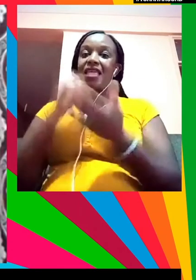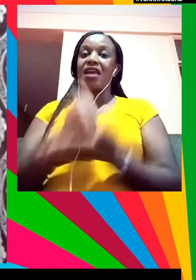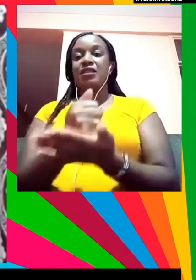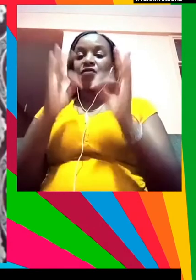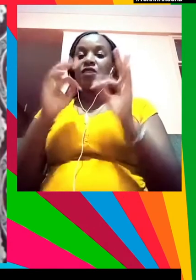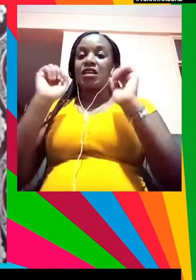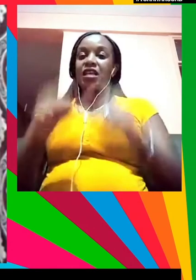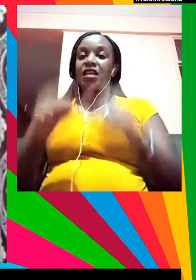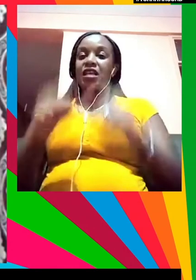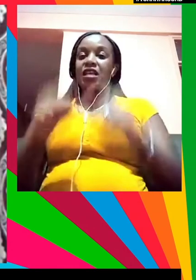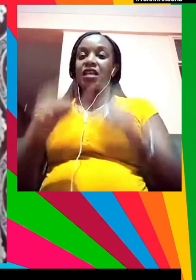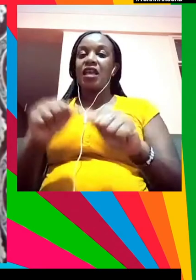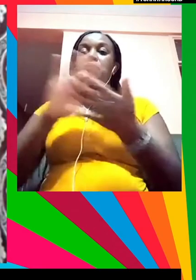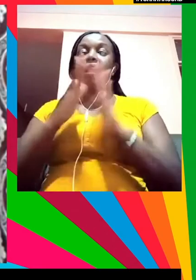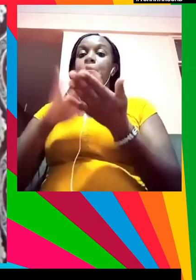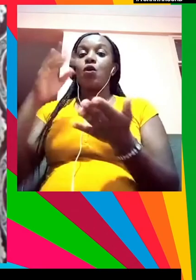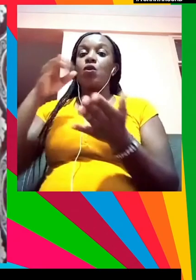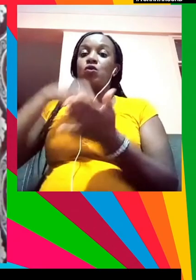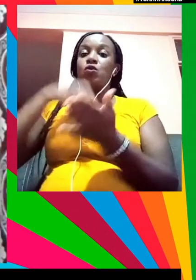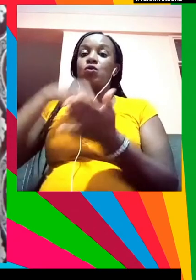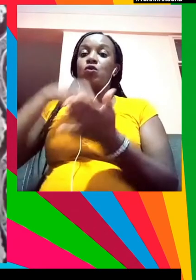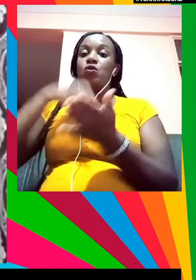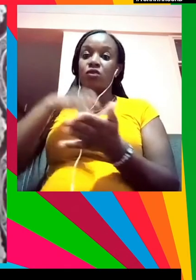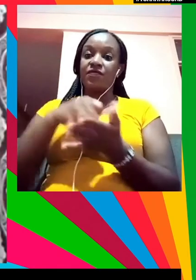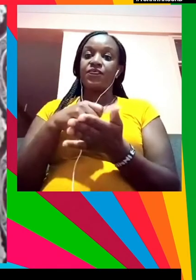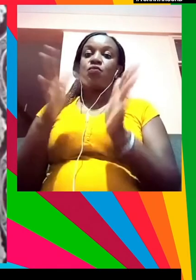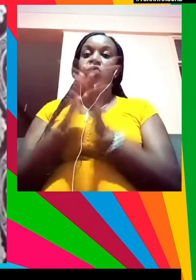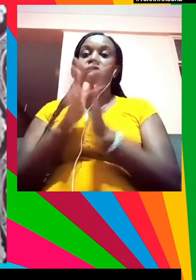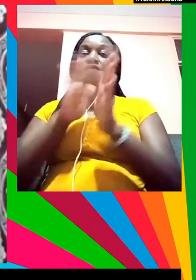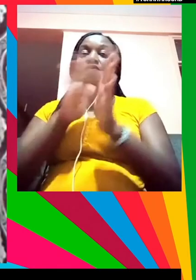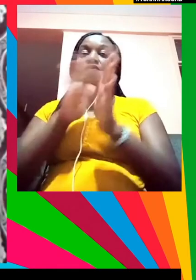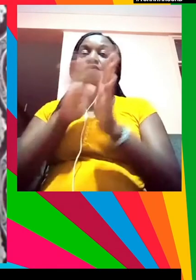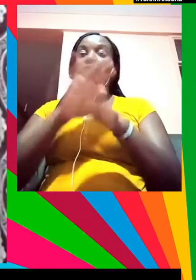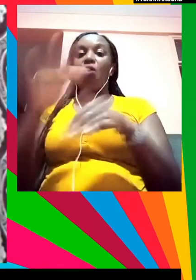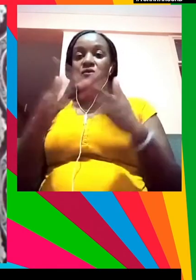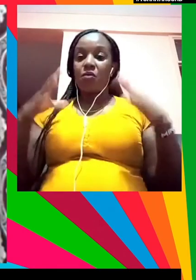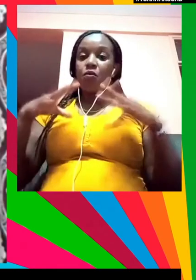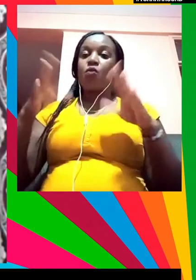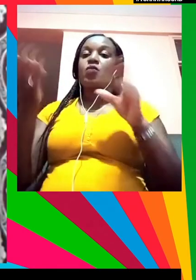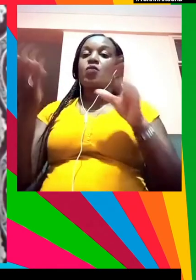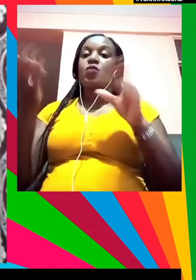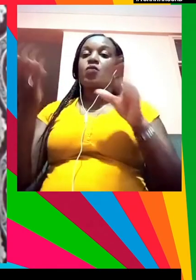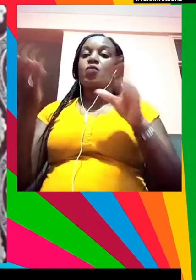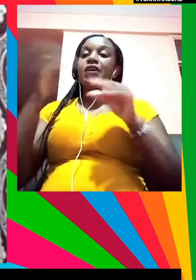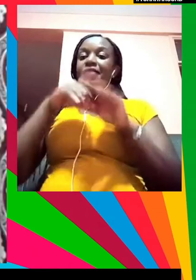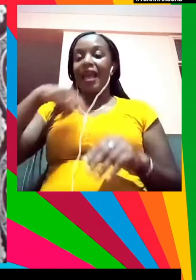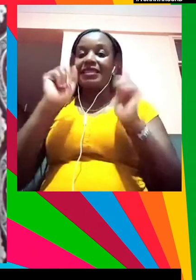somos más inclusivos y más empáticos podremos ponernos en su piel y viceversa.